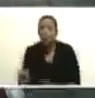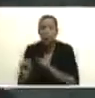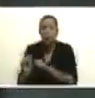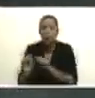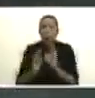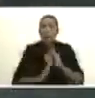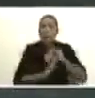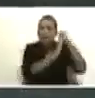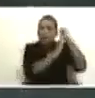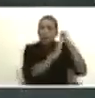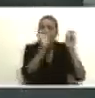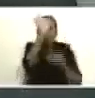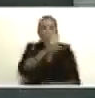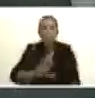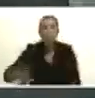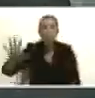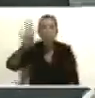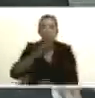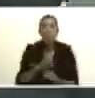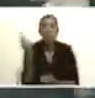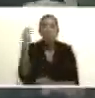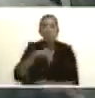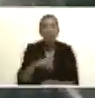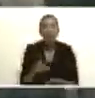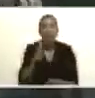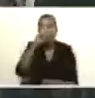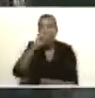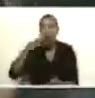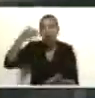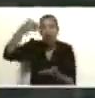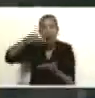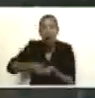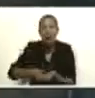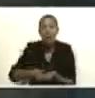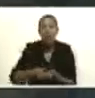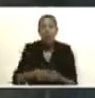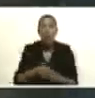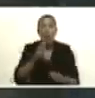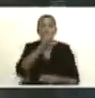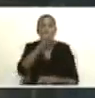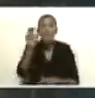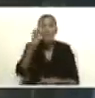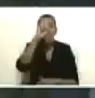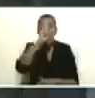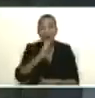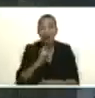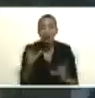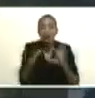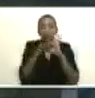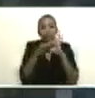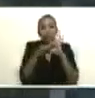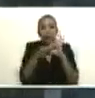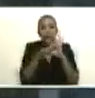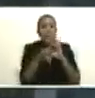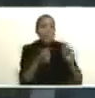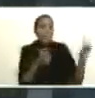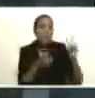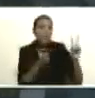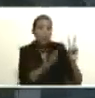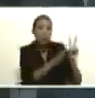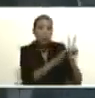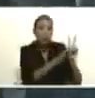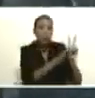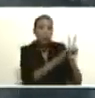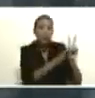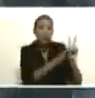y además se cumplen 30 años de la relación entre la